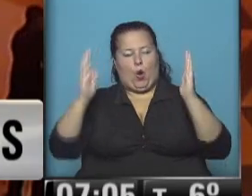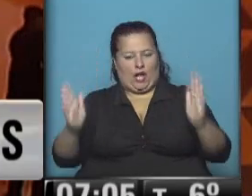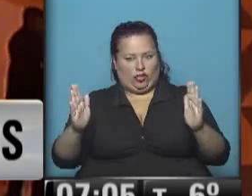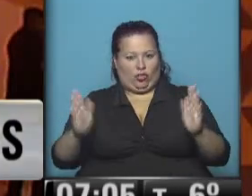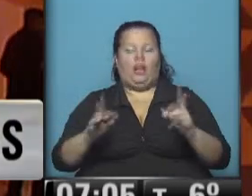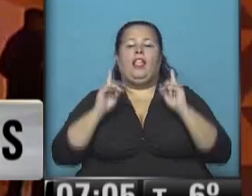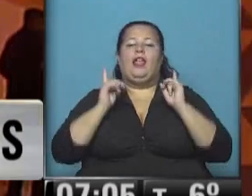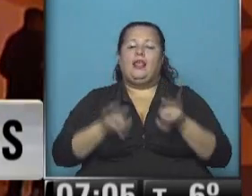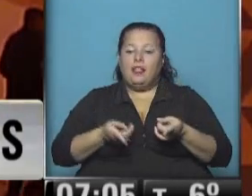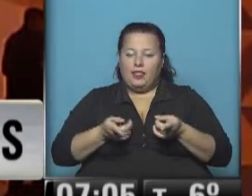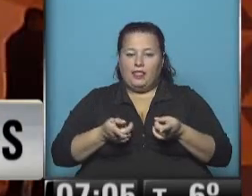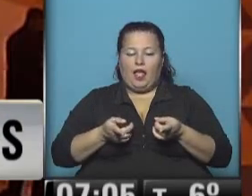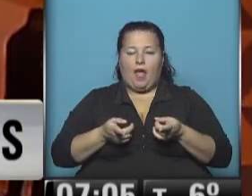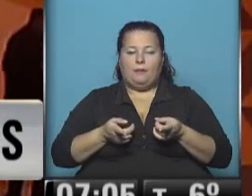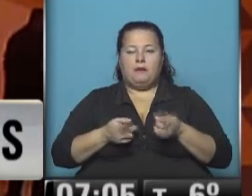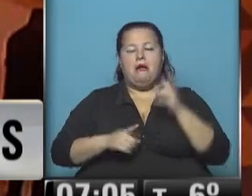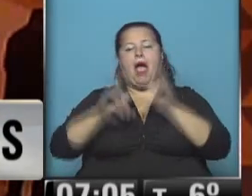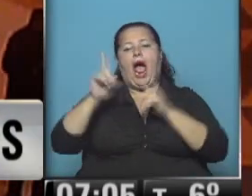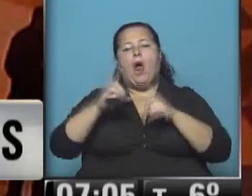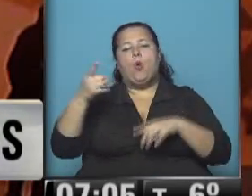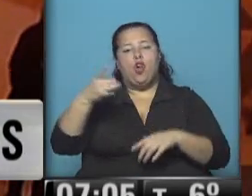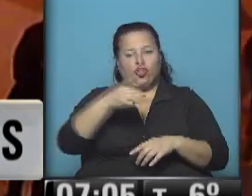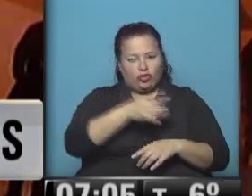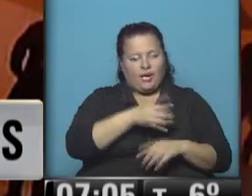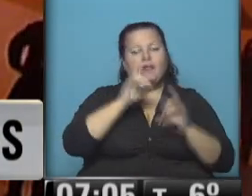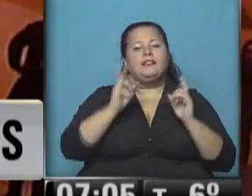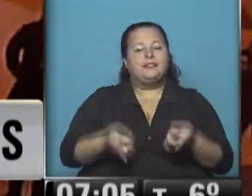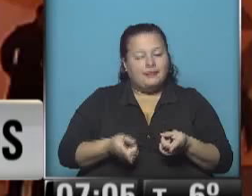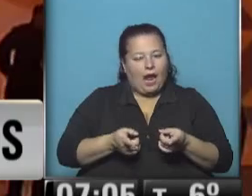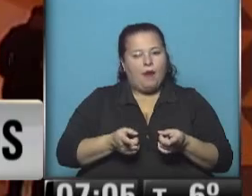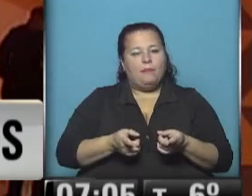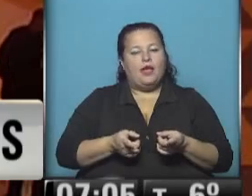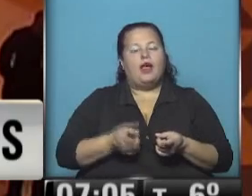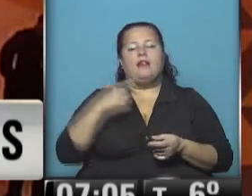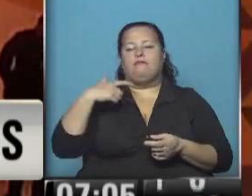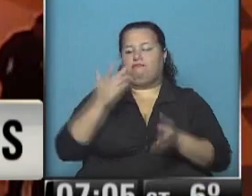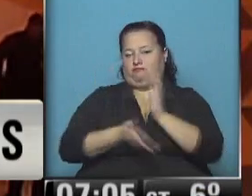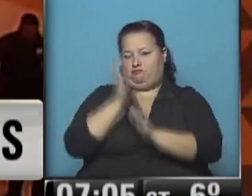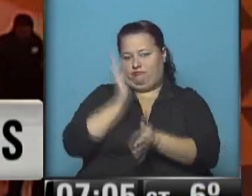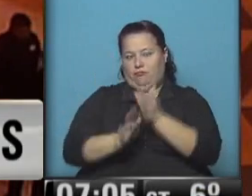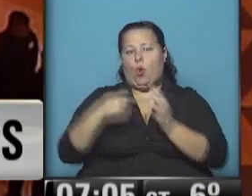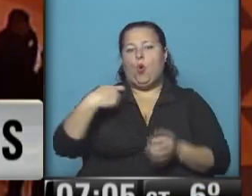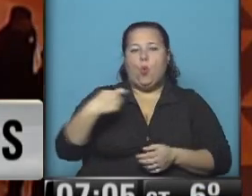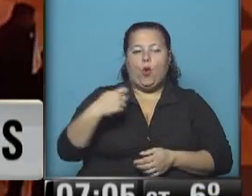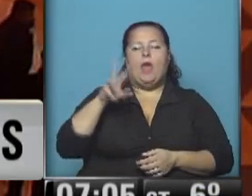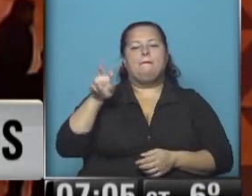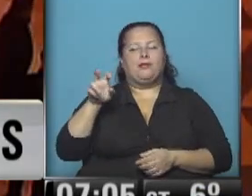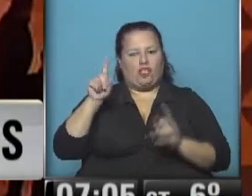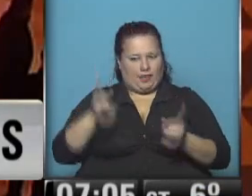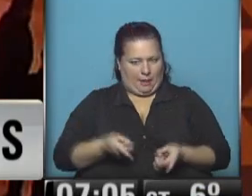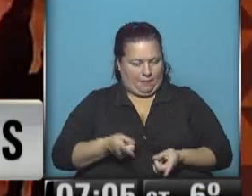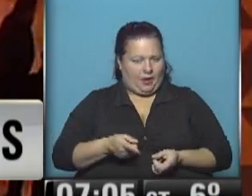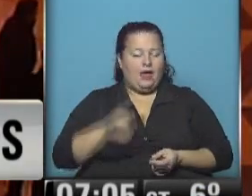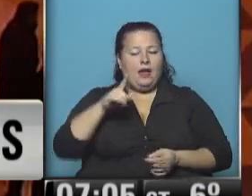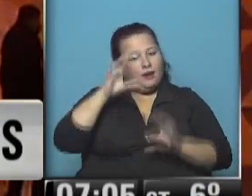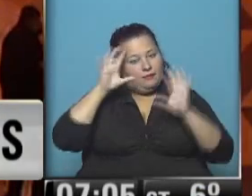la tarde. También, en algunos servicios de trenes, también tienen pase libre jubilados y pensionados. Esto